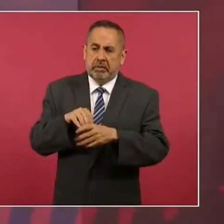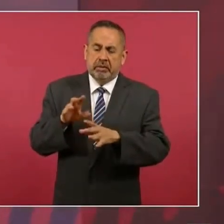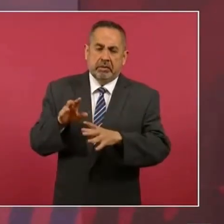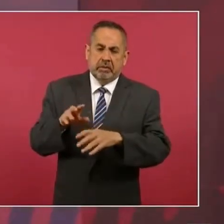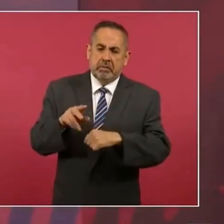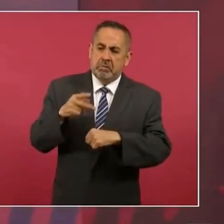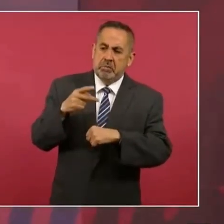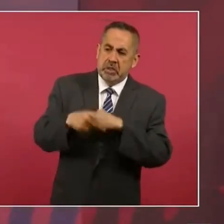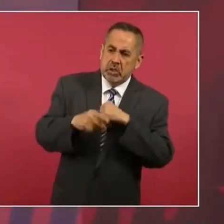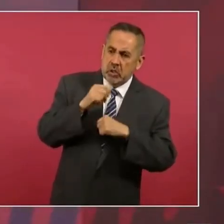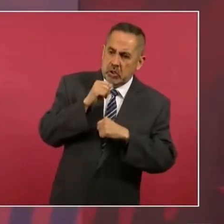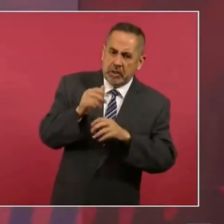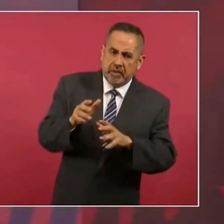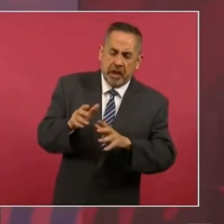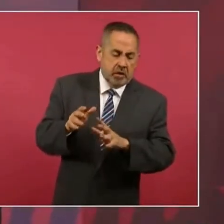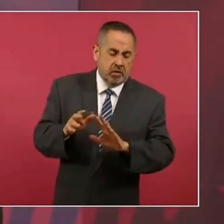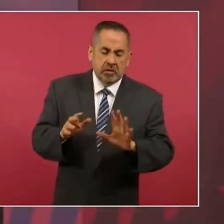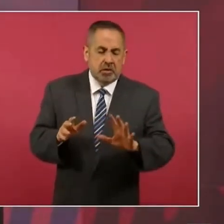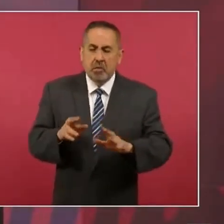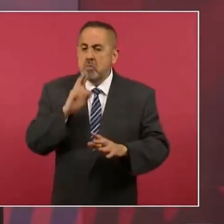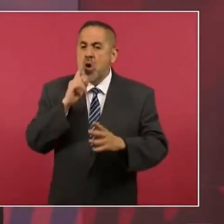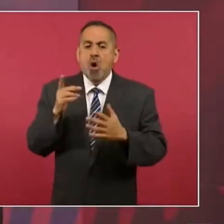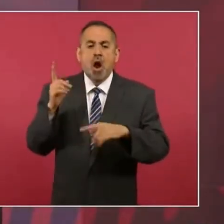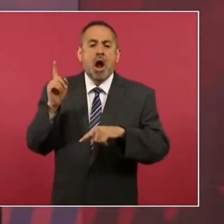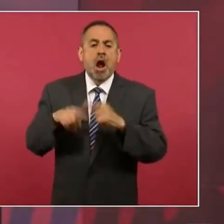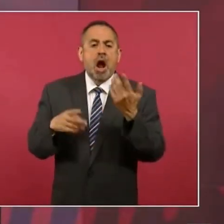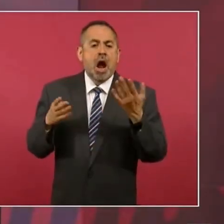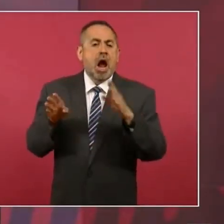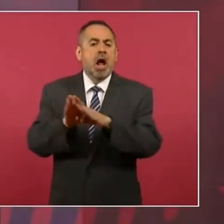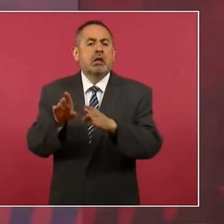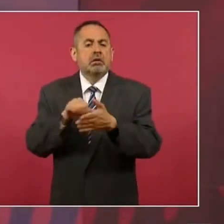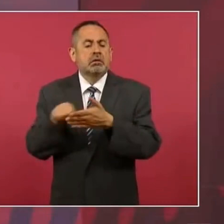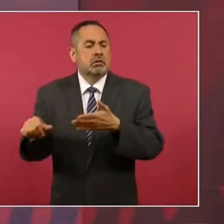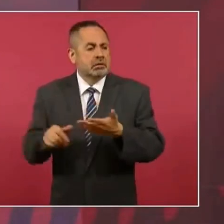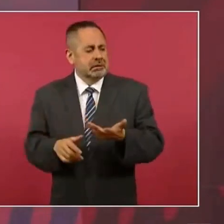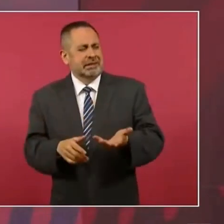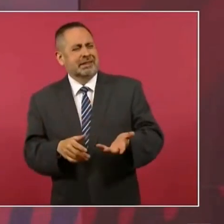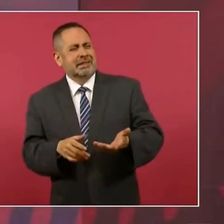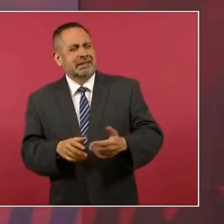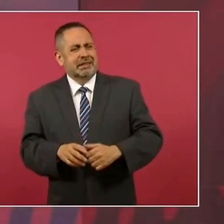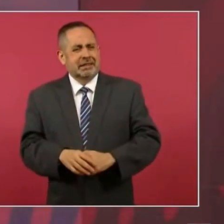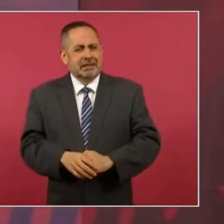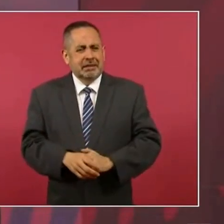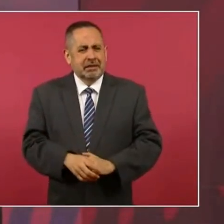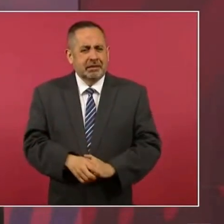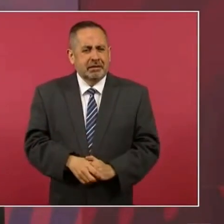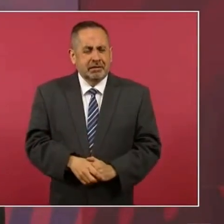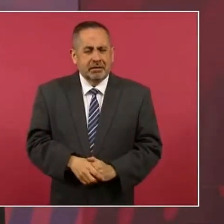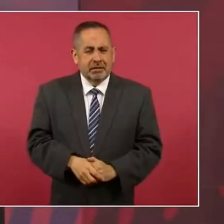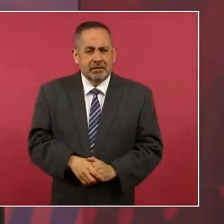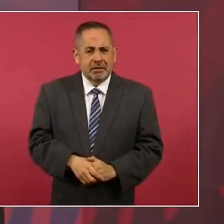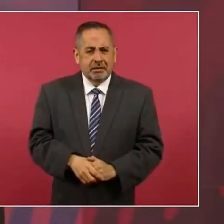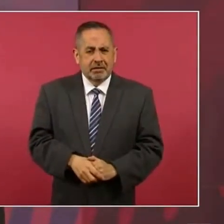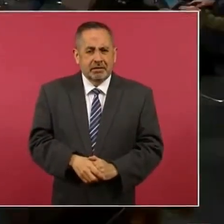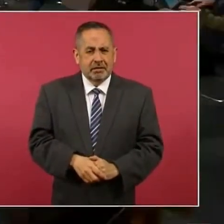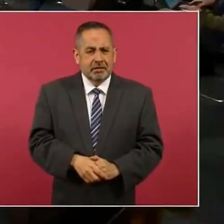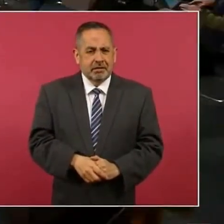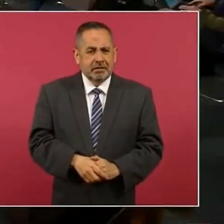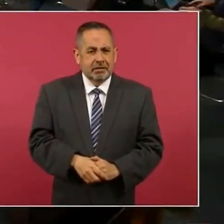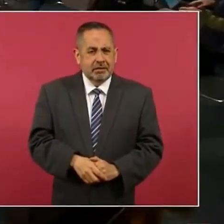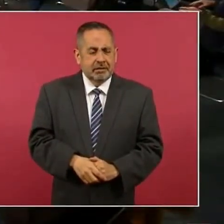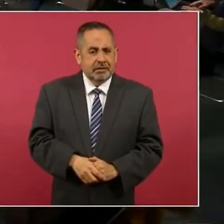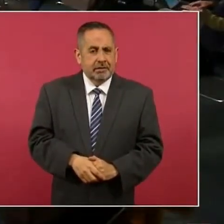a quienes visitaran la librería y participara